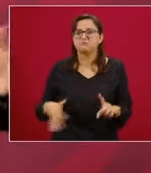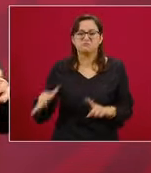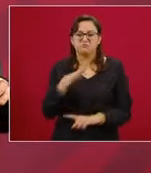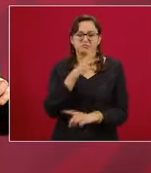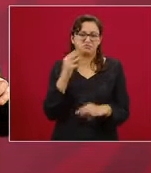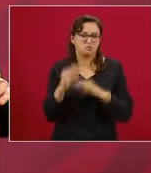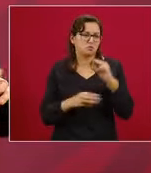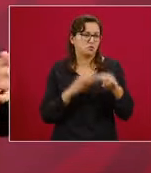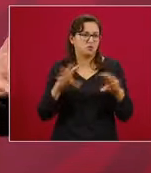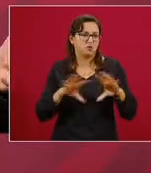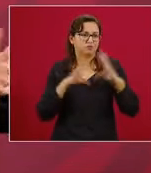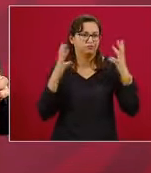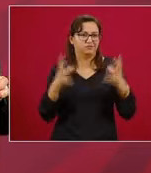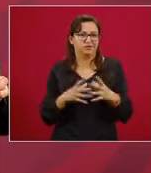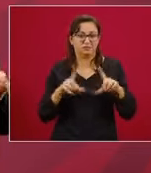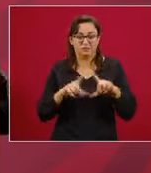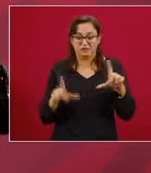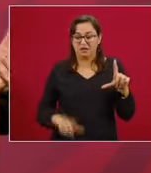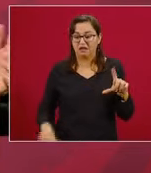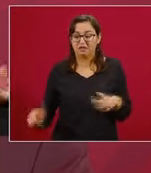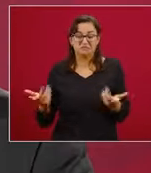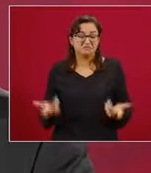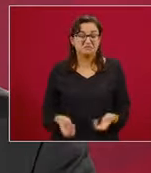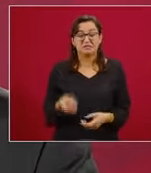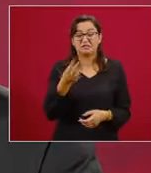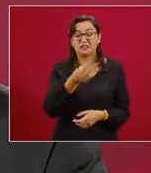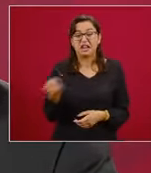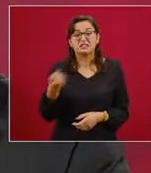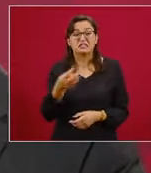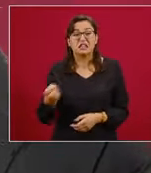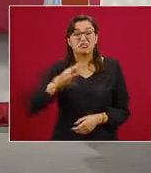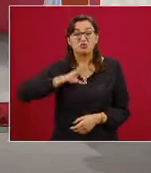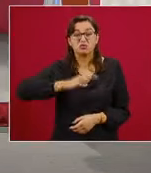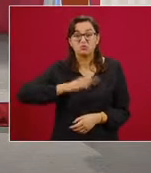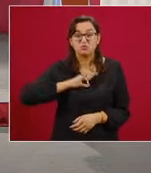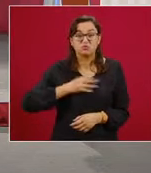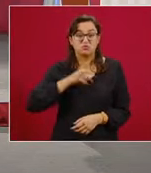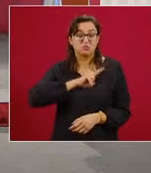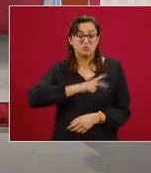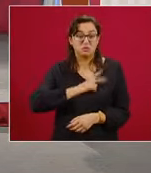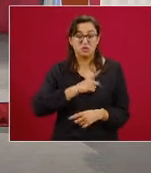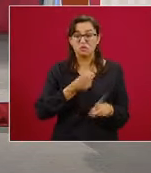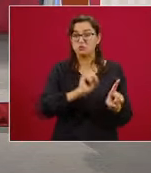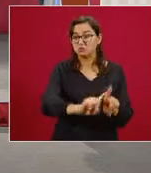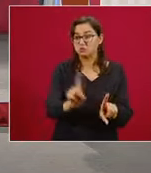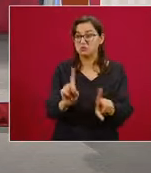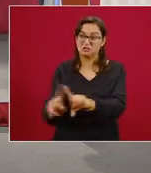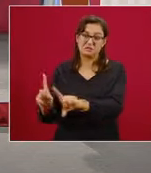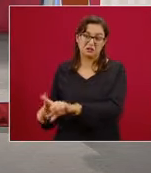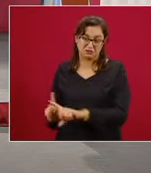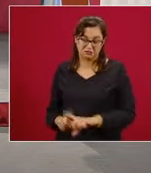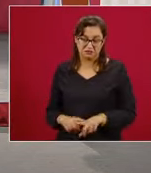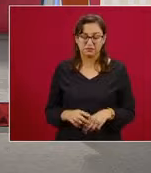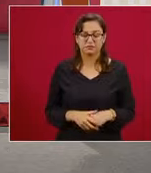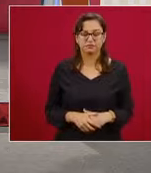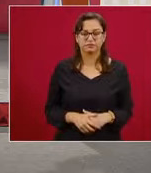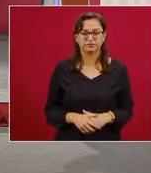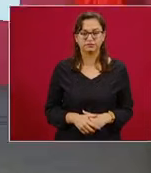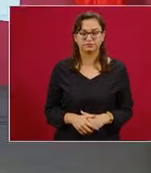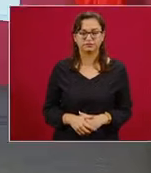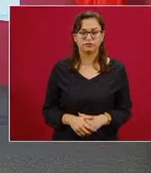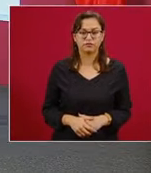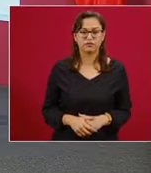mundo y en México, más de 300 virus que normalmente están presentes y que pueden causar síntomas semejantes. La